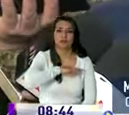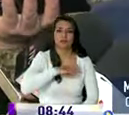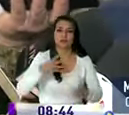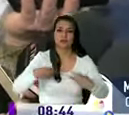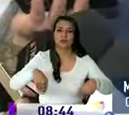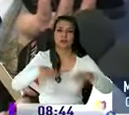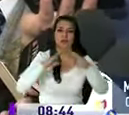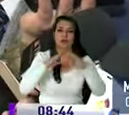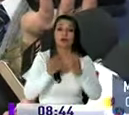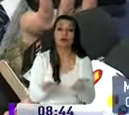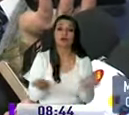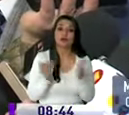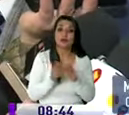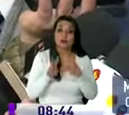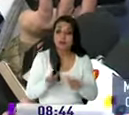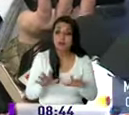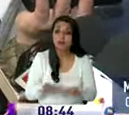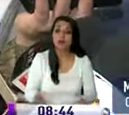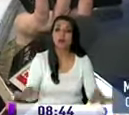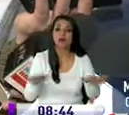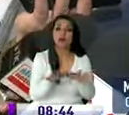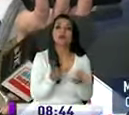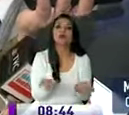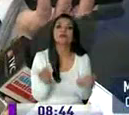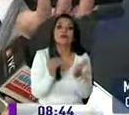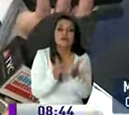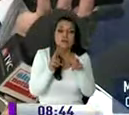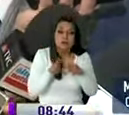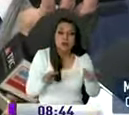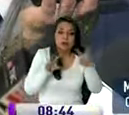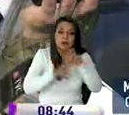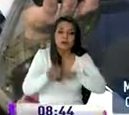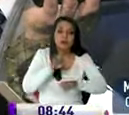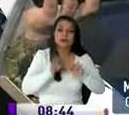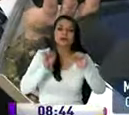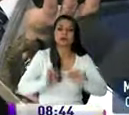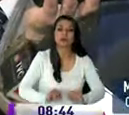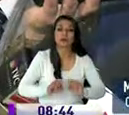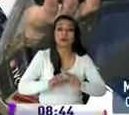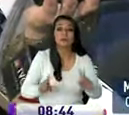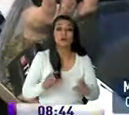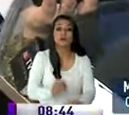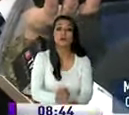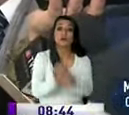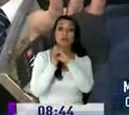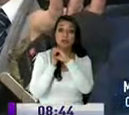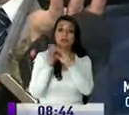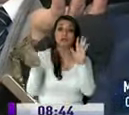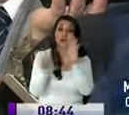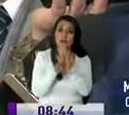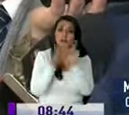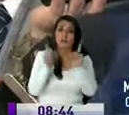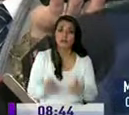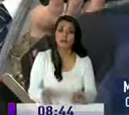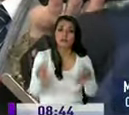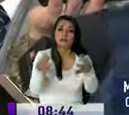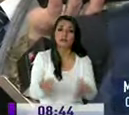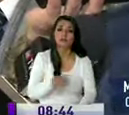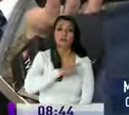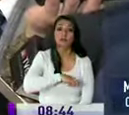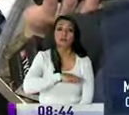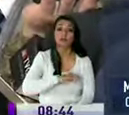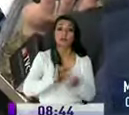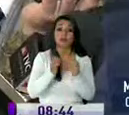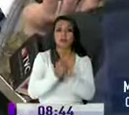la revalorización de los predios revalorizar los predios es una obligación legal que tiene el municipio cada dos